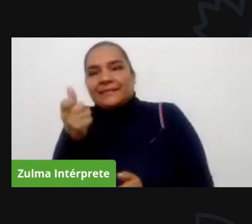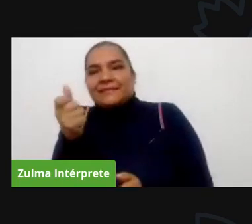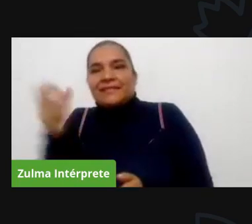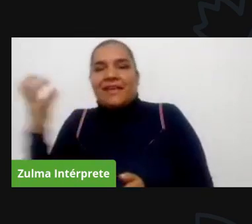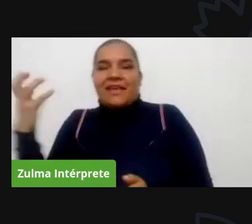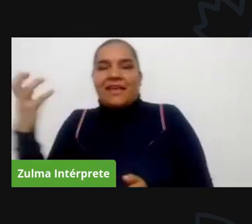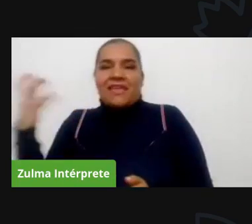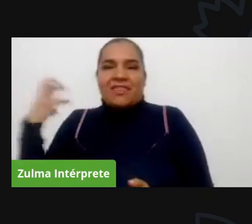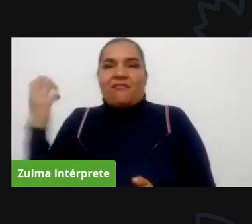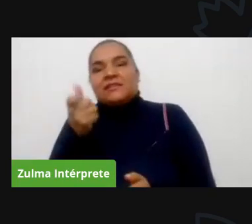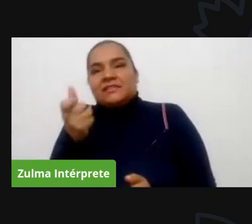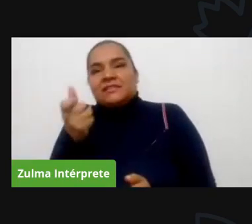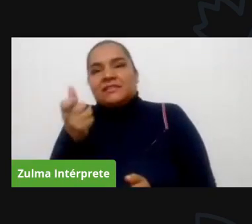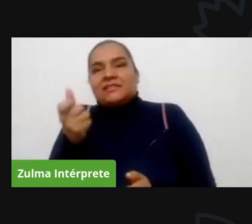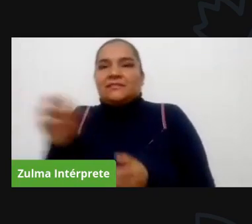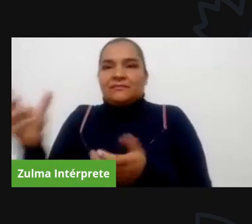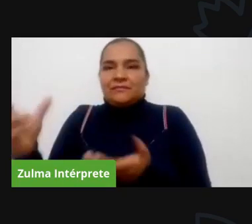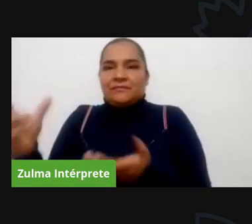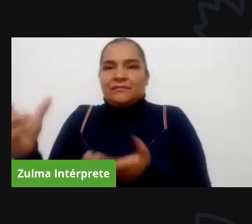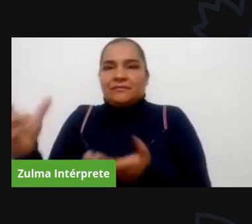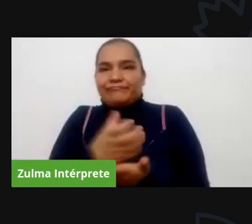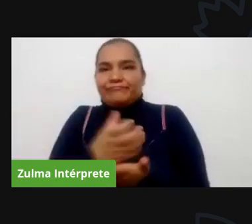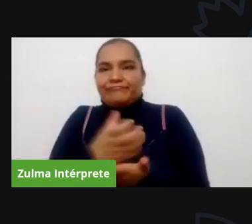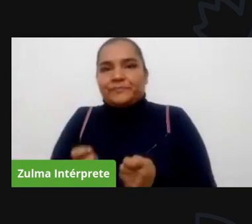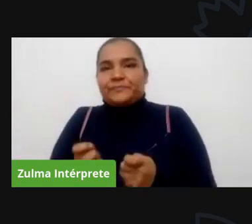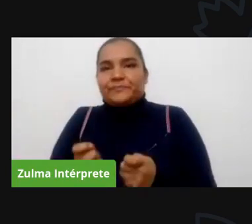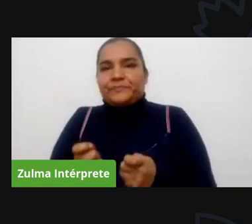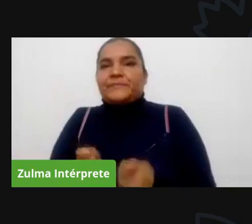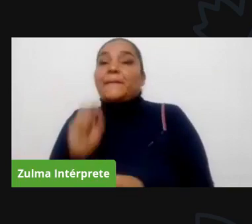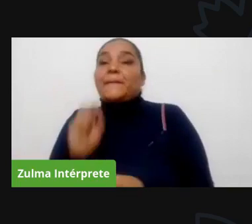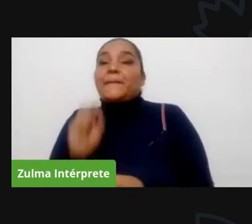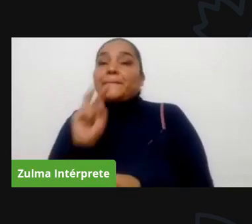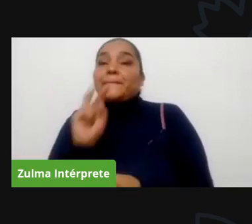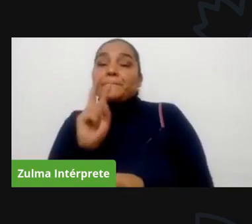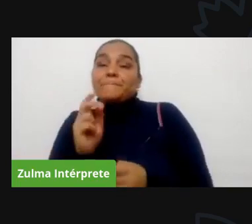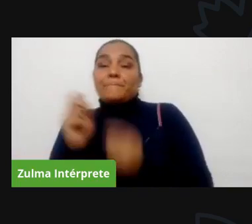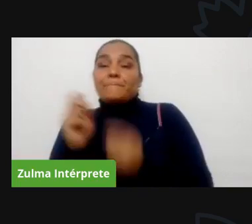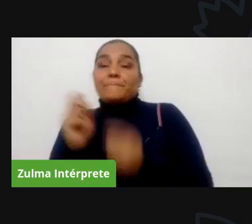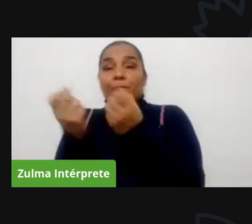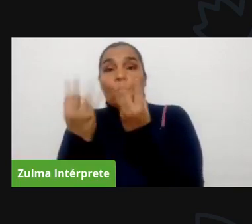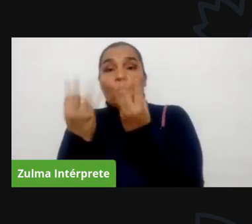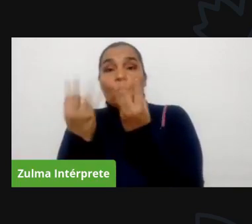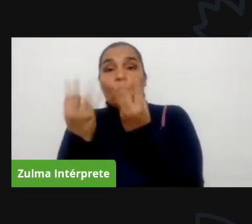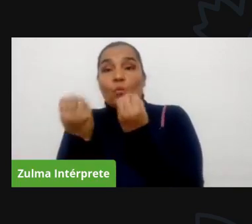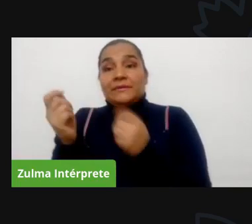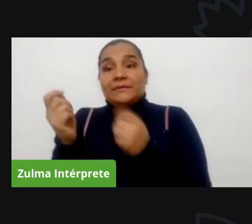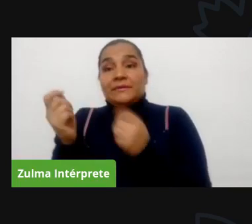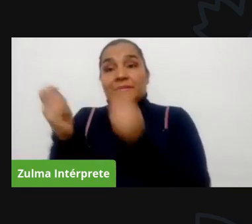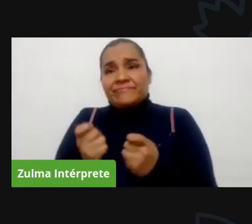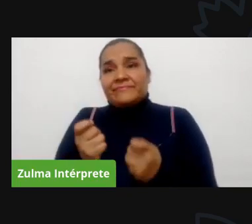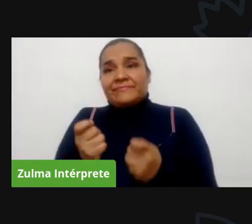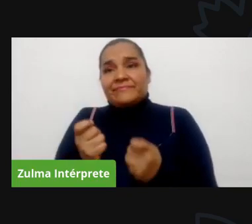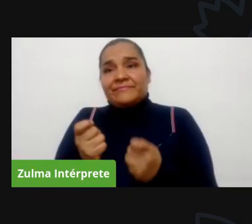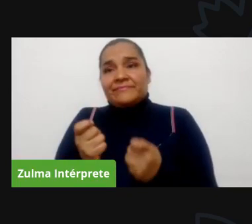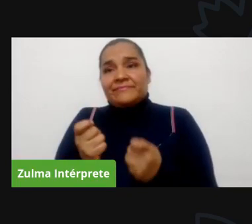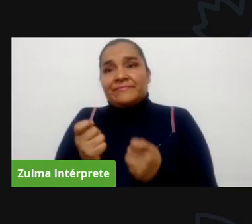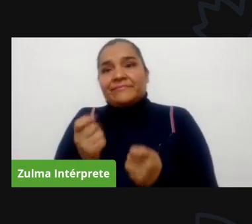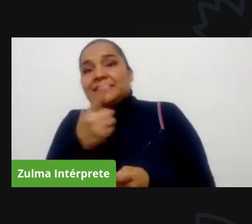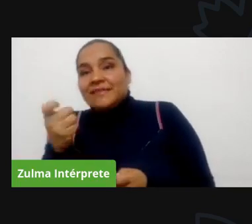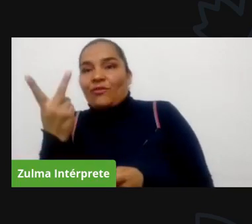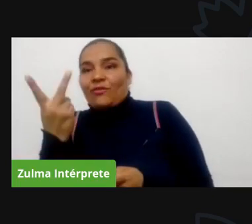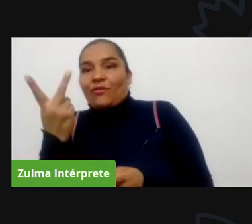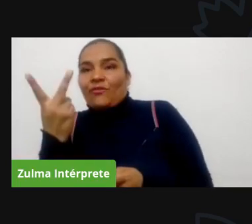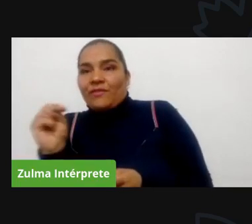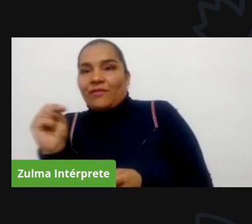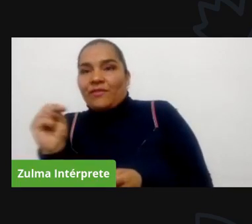sea estamos en la ciudad de bogotá es como entre 120 130 personas entre representantes de jale el consejo y